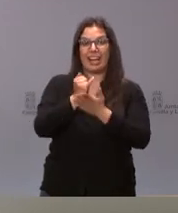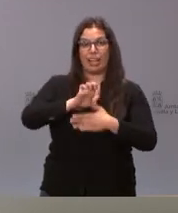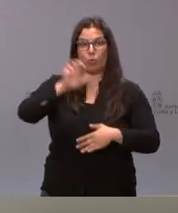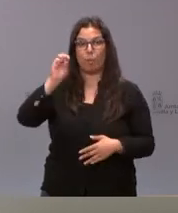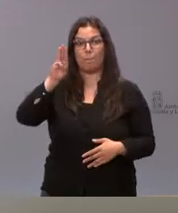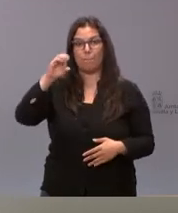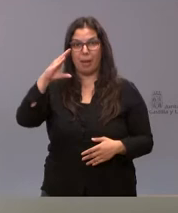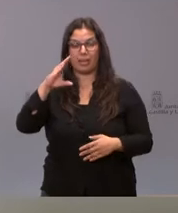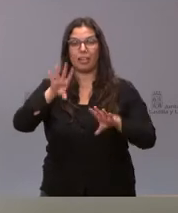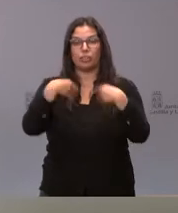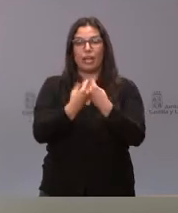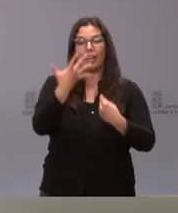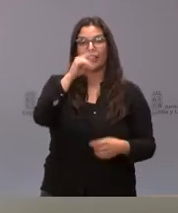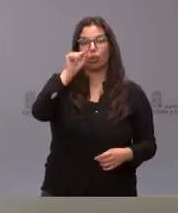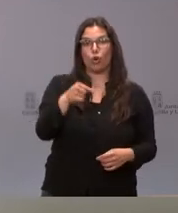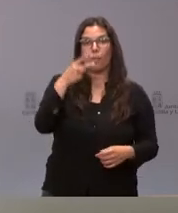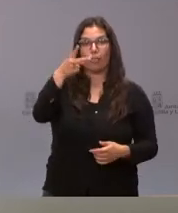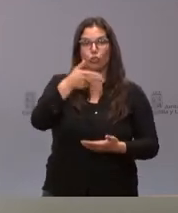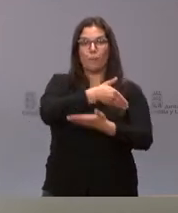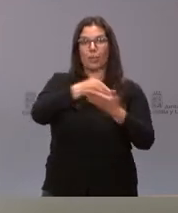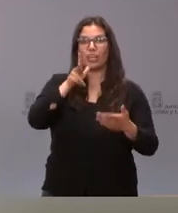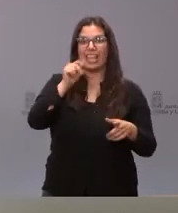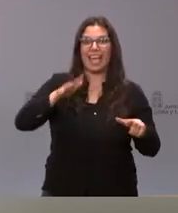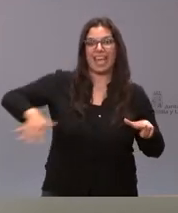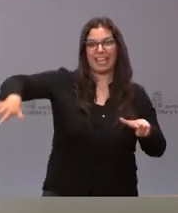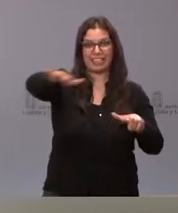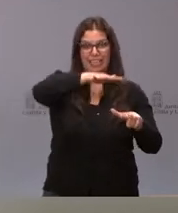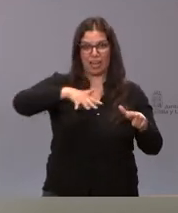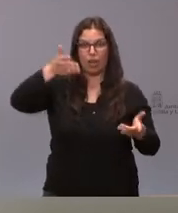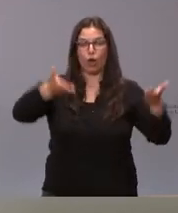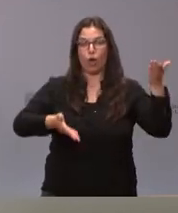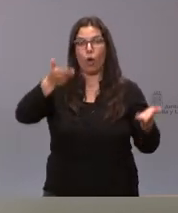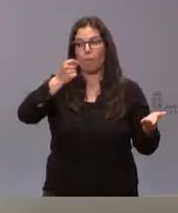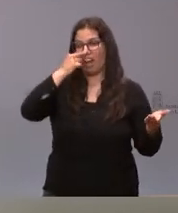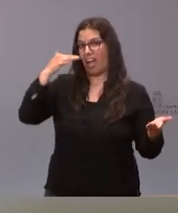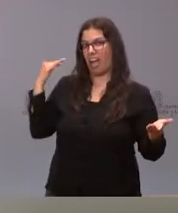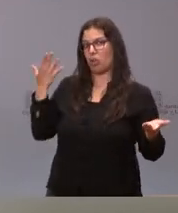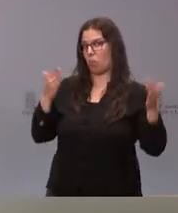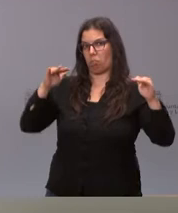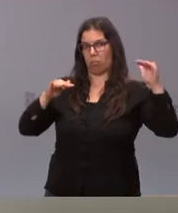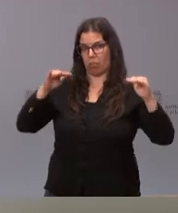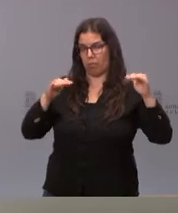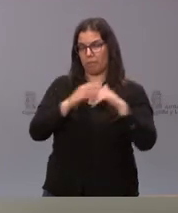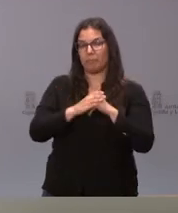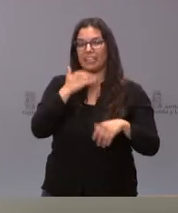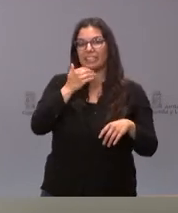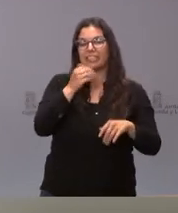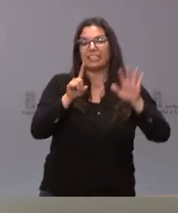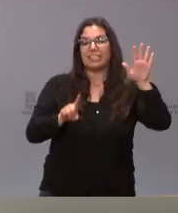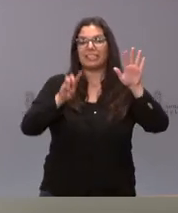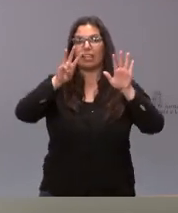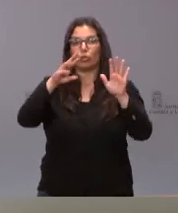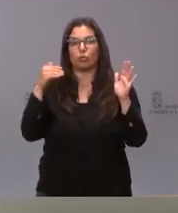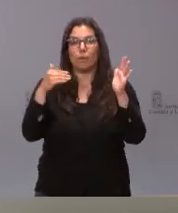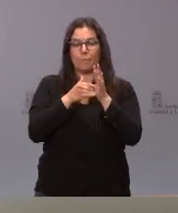asciende a 5,2 millones de hectáreas que es una cantidad comparable a la de los ejercicios anteriores con casi 68.000